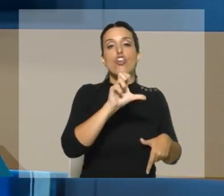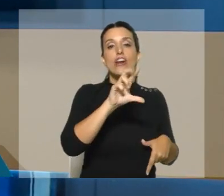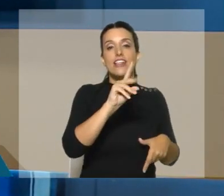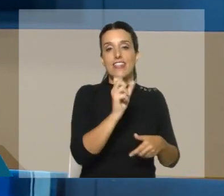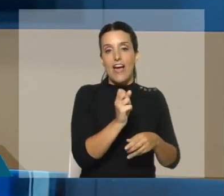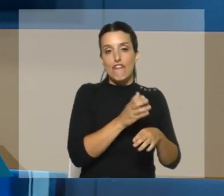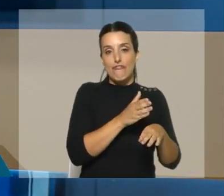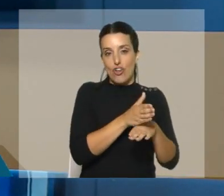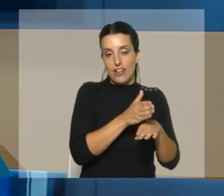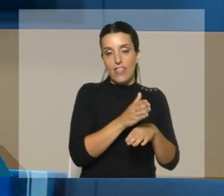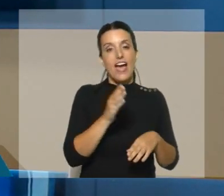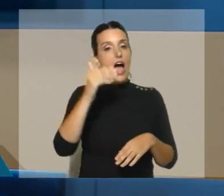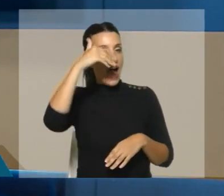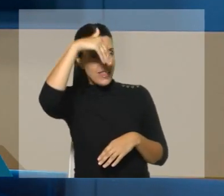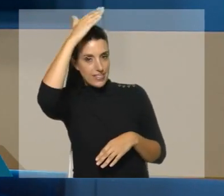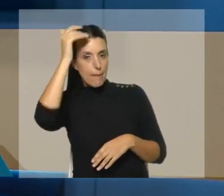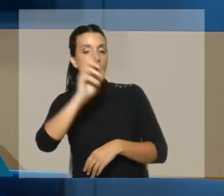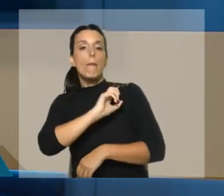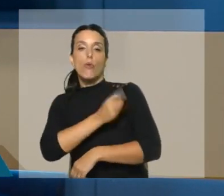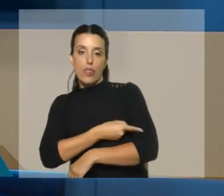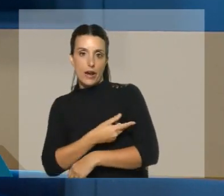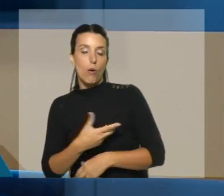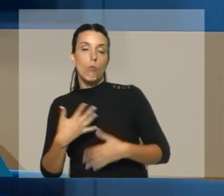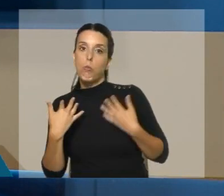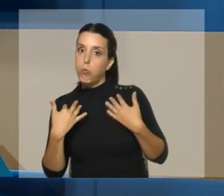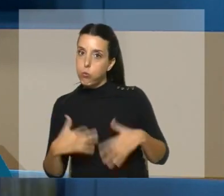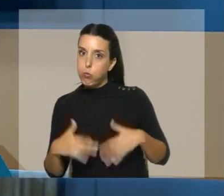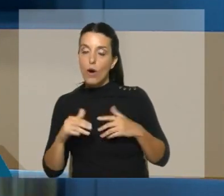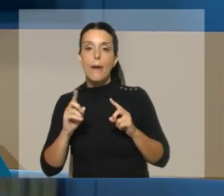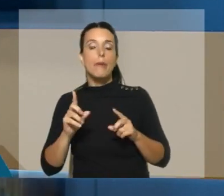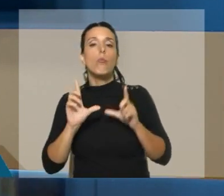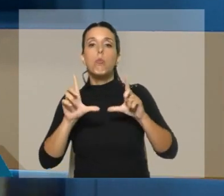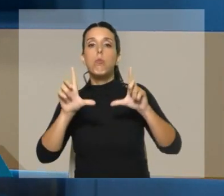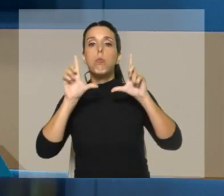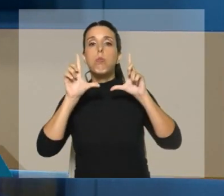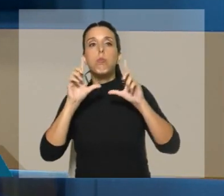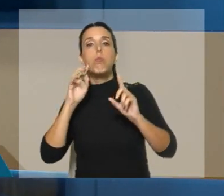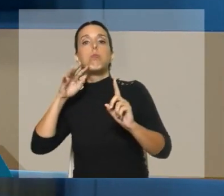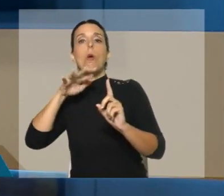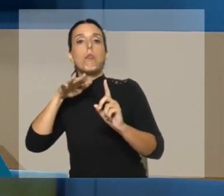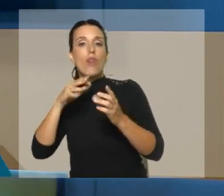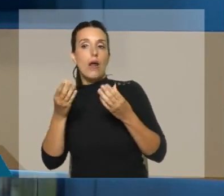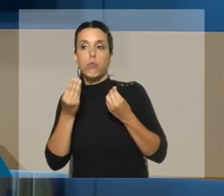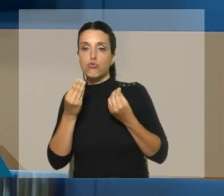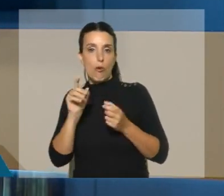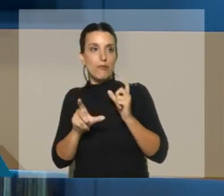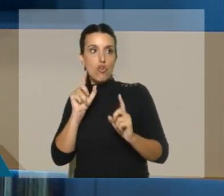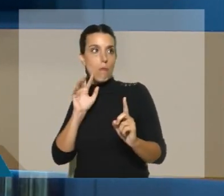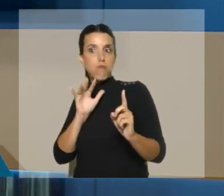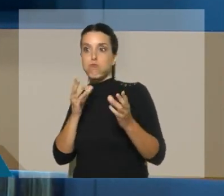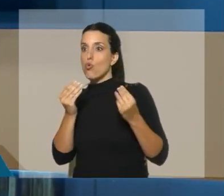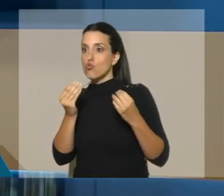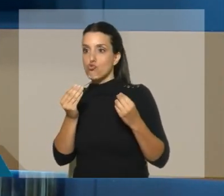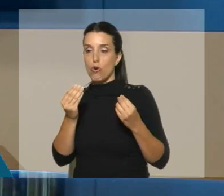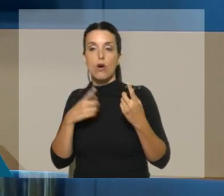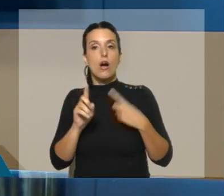Trump tiene mucho peso, es un hombre de gran influencia, sobre todo es muy popular en algunos sectores de la población estadounidense, las encuestas así lo muestran,